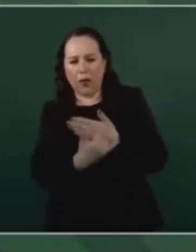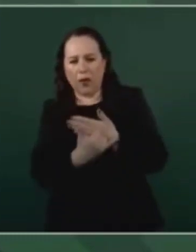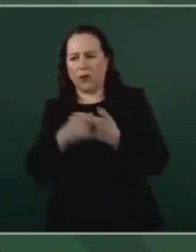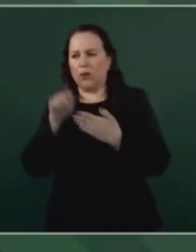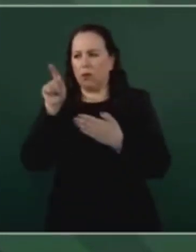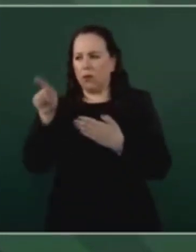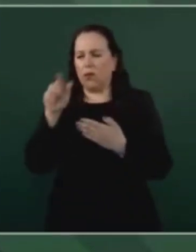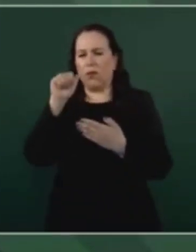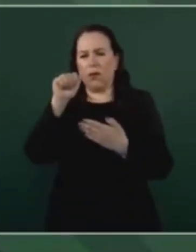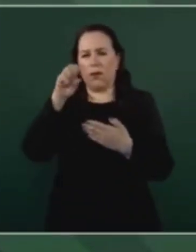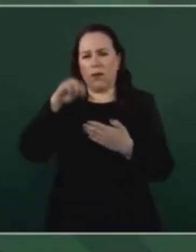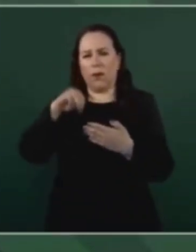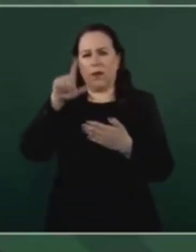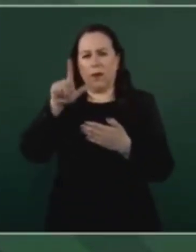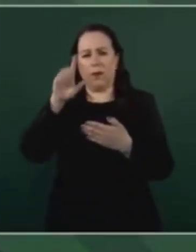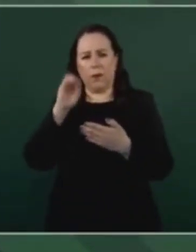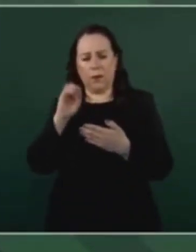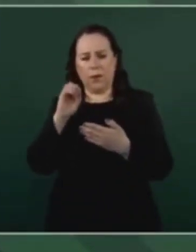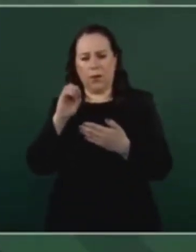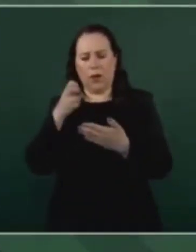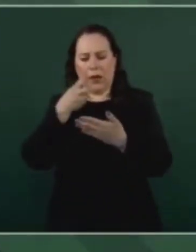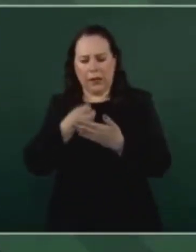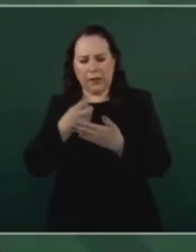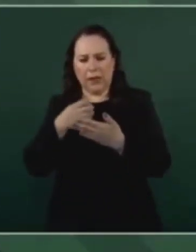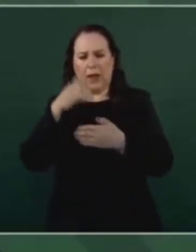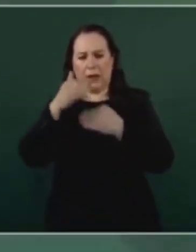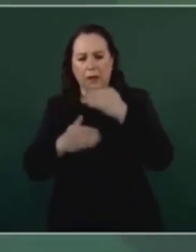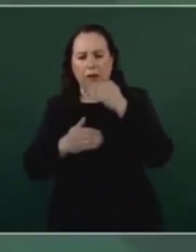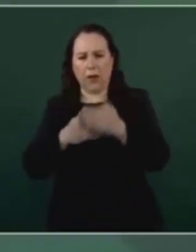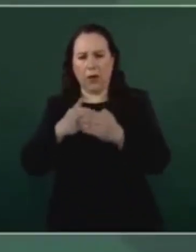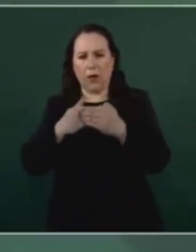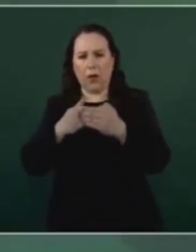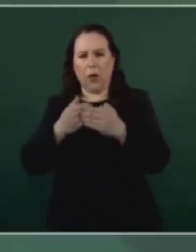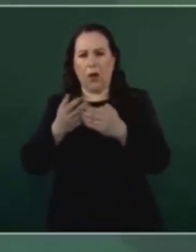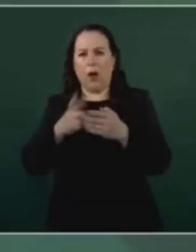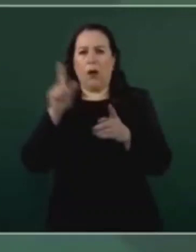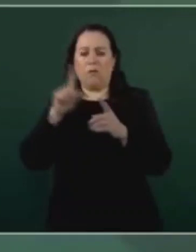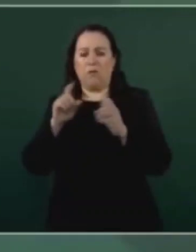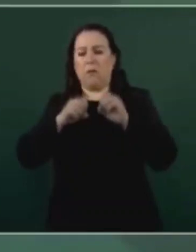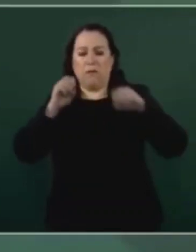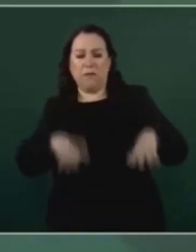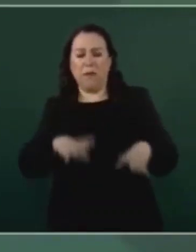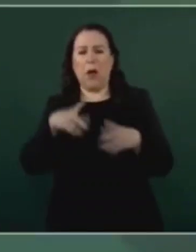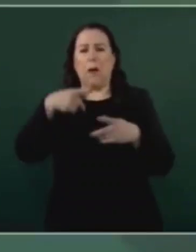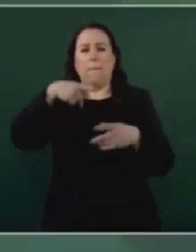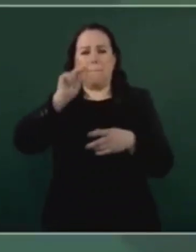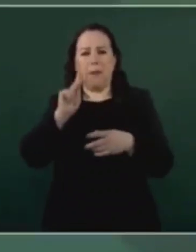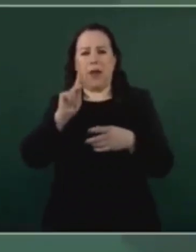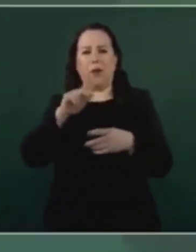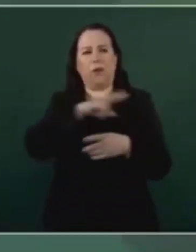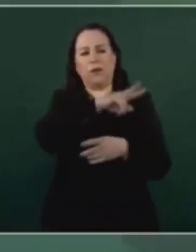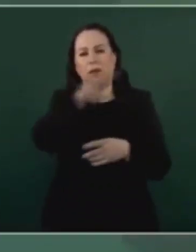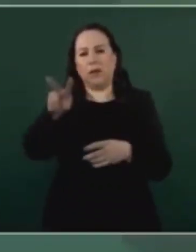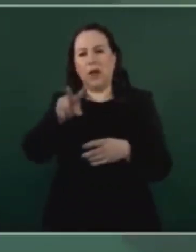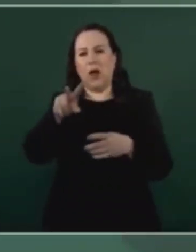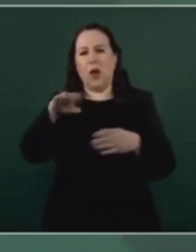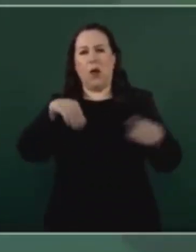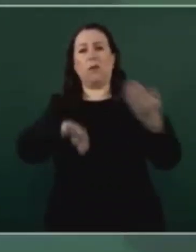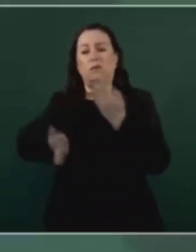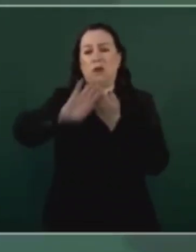Obrador, sin que esto signifique una claudicación, muy por el contrario, para que la oposición sea lúcida,